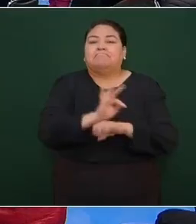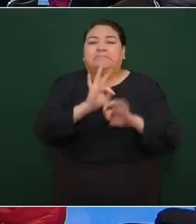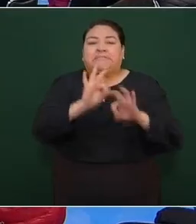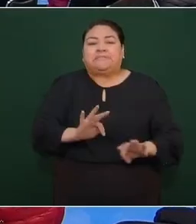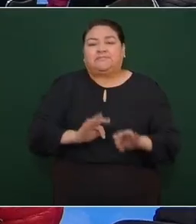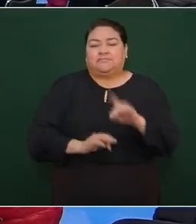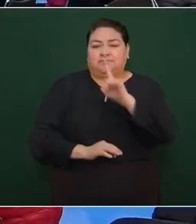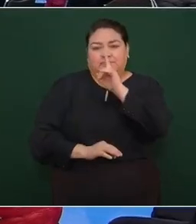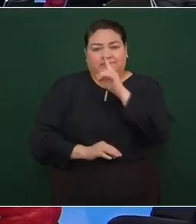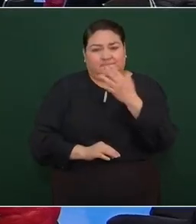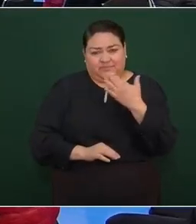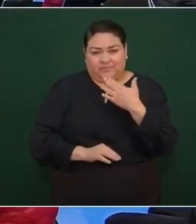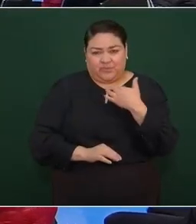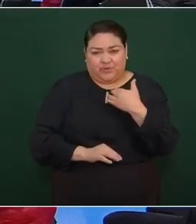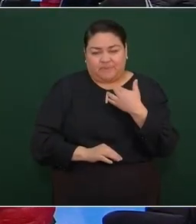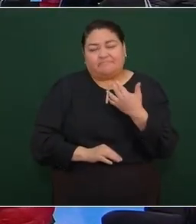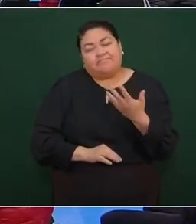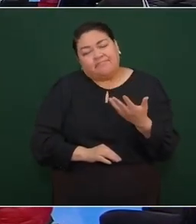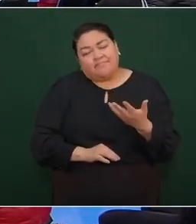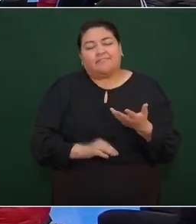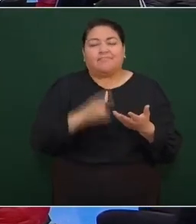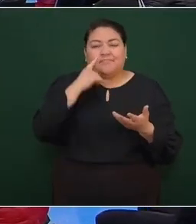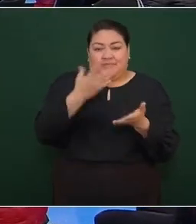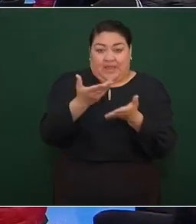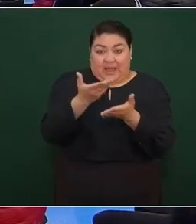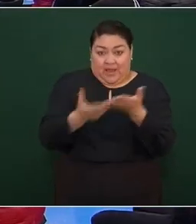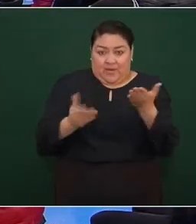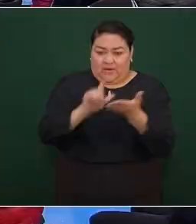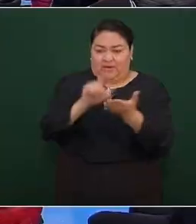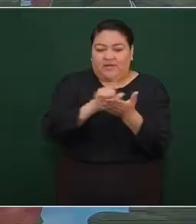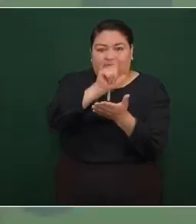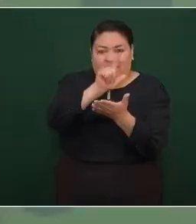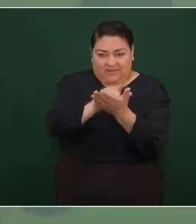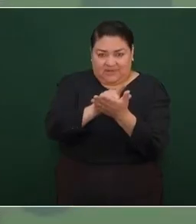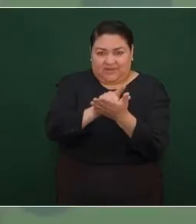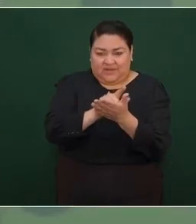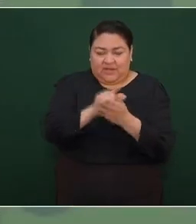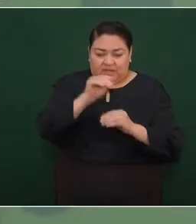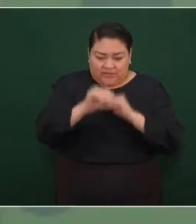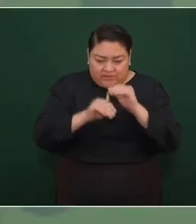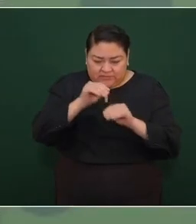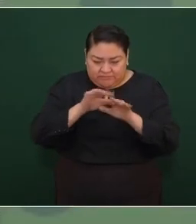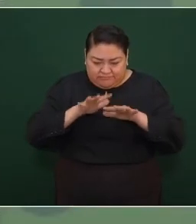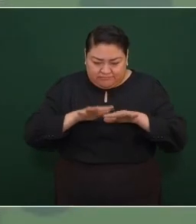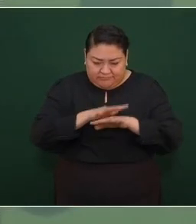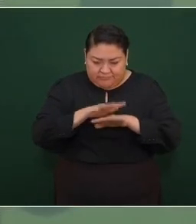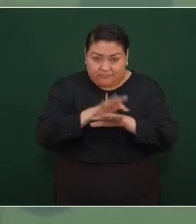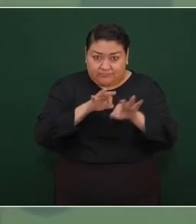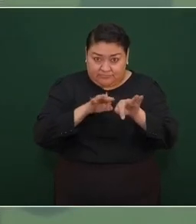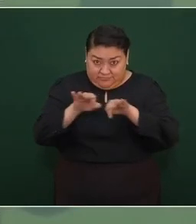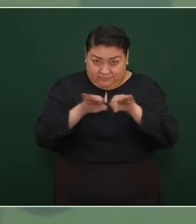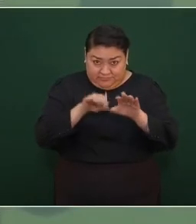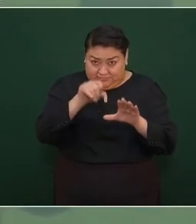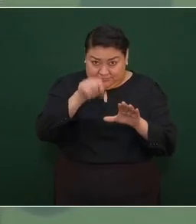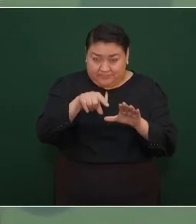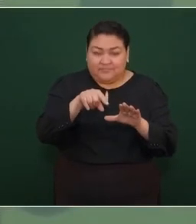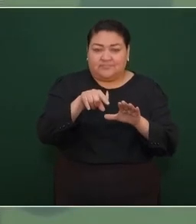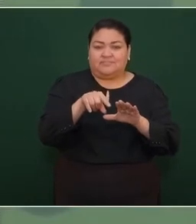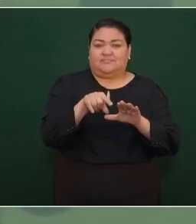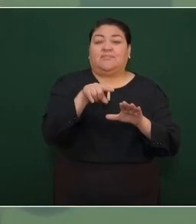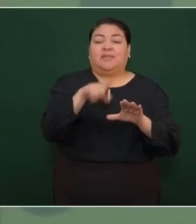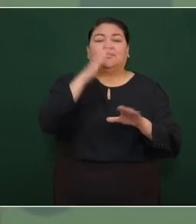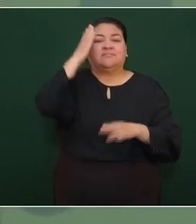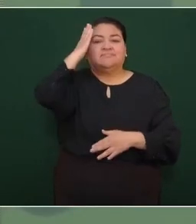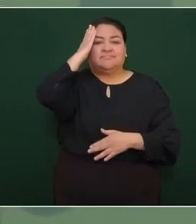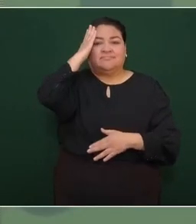ahora de acuerdo a la reforma laboral los